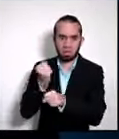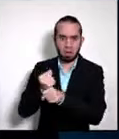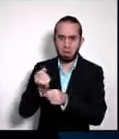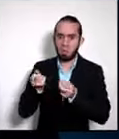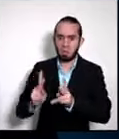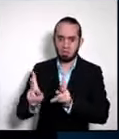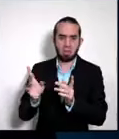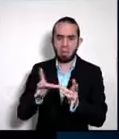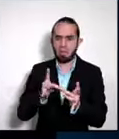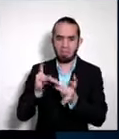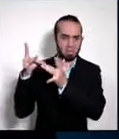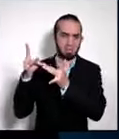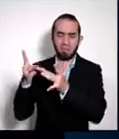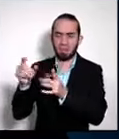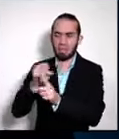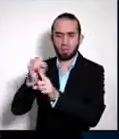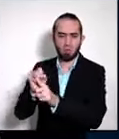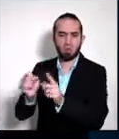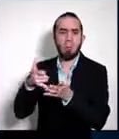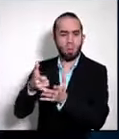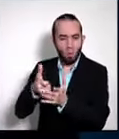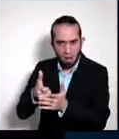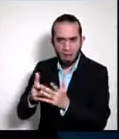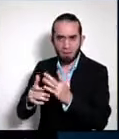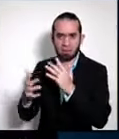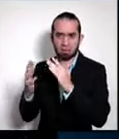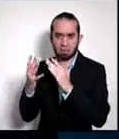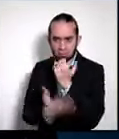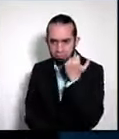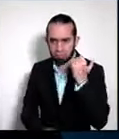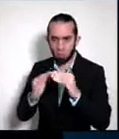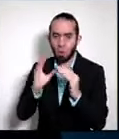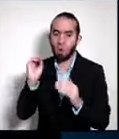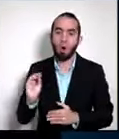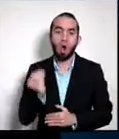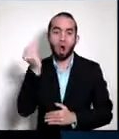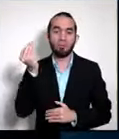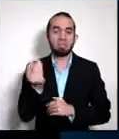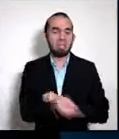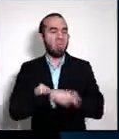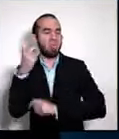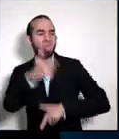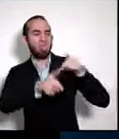principalmente esas regiones vulnerables o jóvenes que se dedican a delinquir